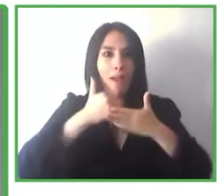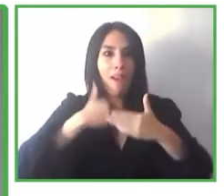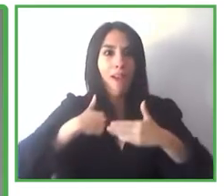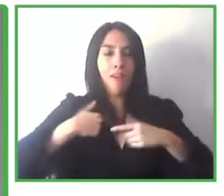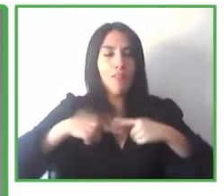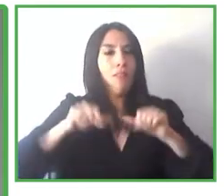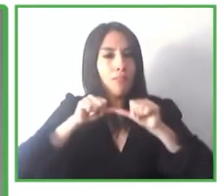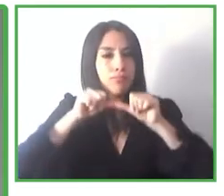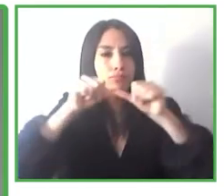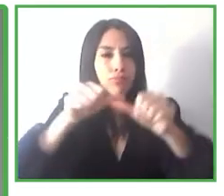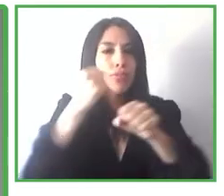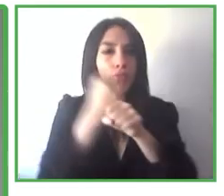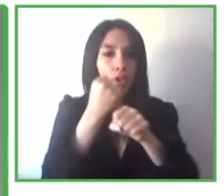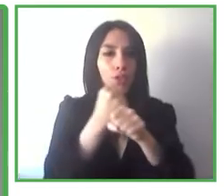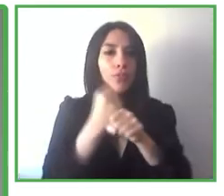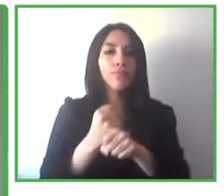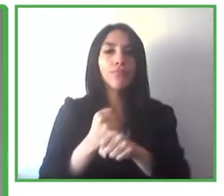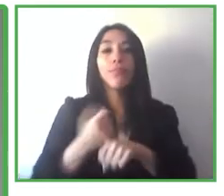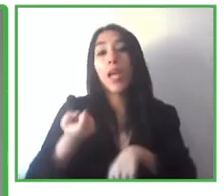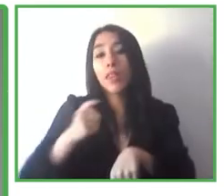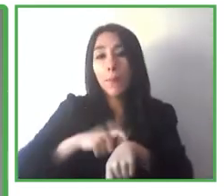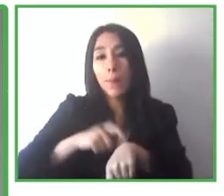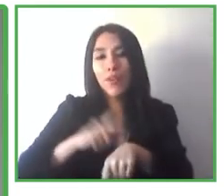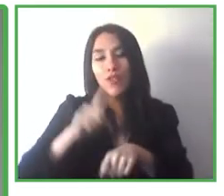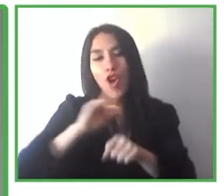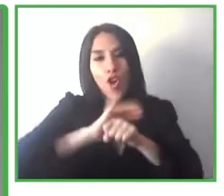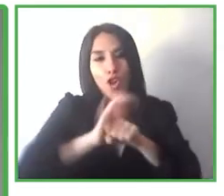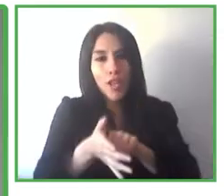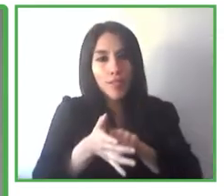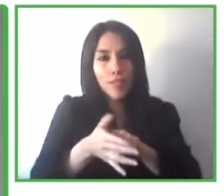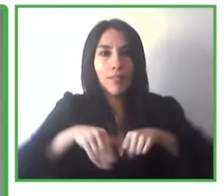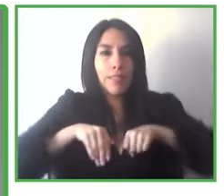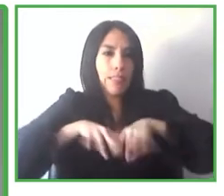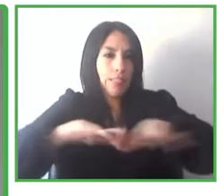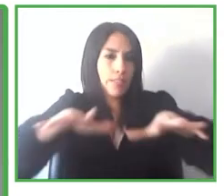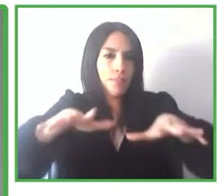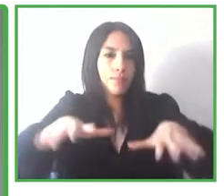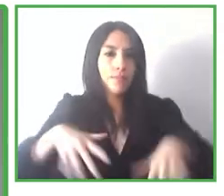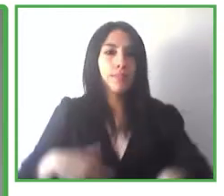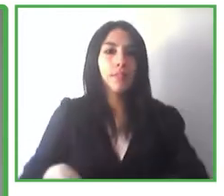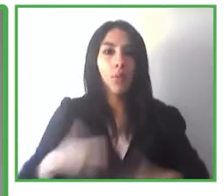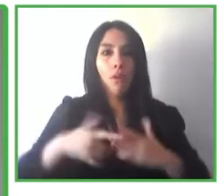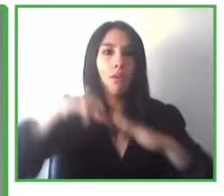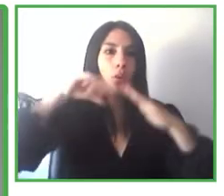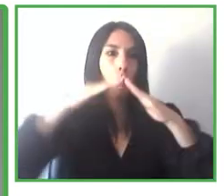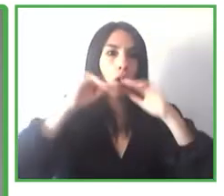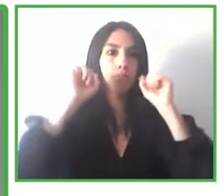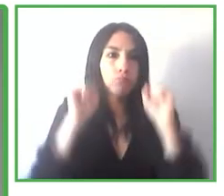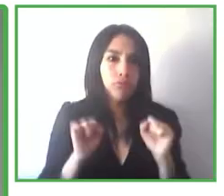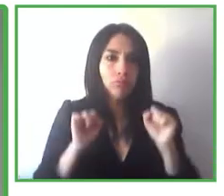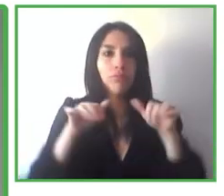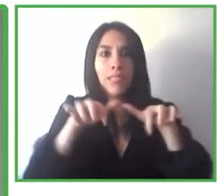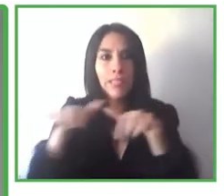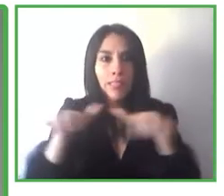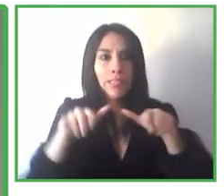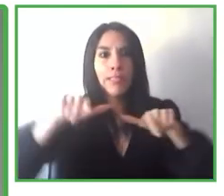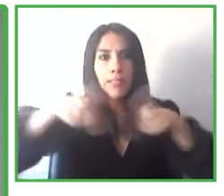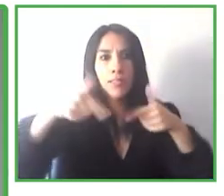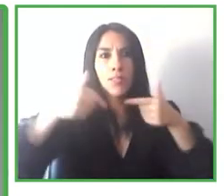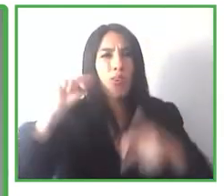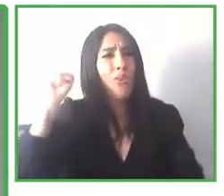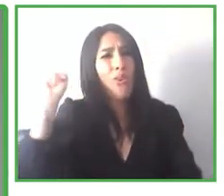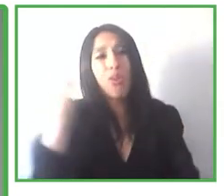pandemia y de confinamientos que hemos esperado, hemos experimentado todos en el mundo, ¿no? Bueno, pues esto es una tecnología,